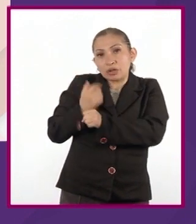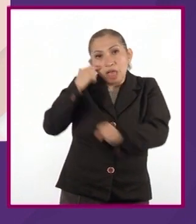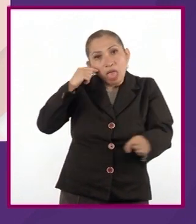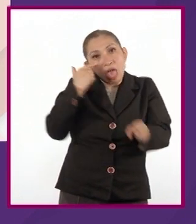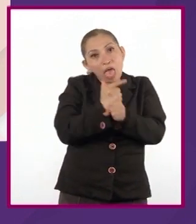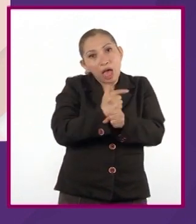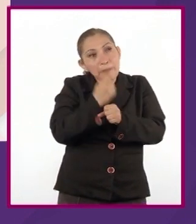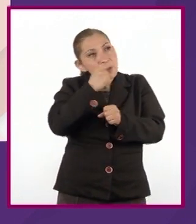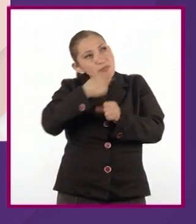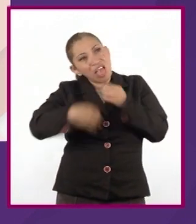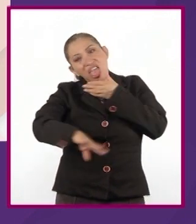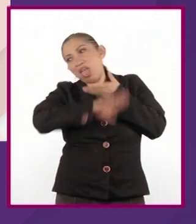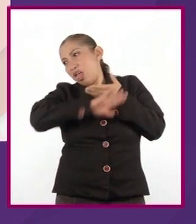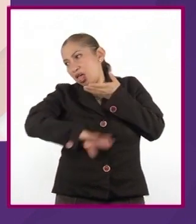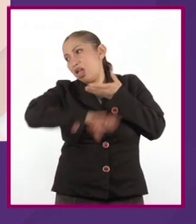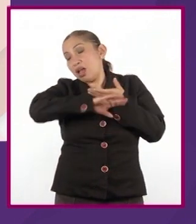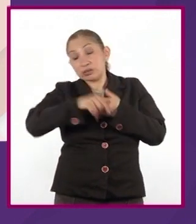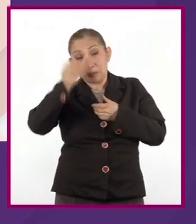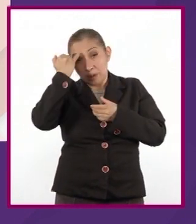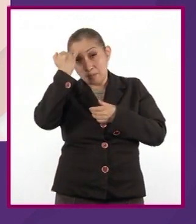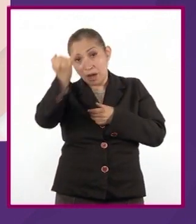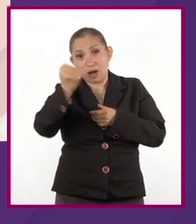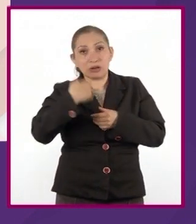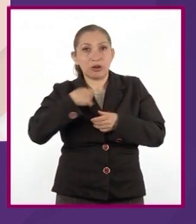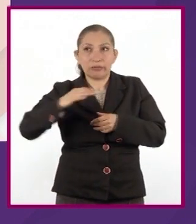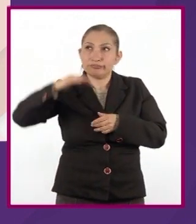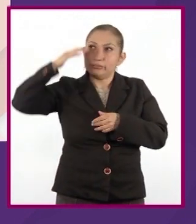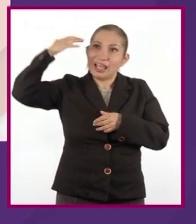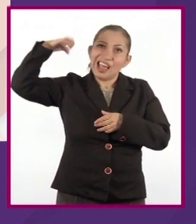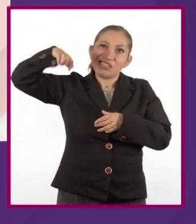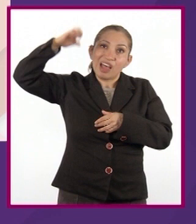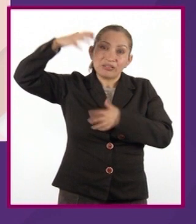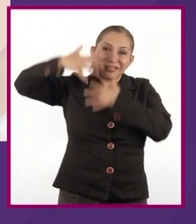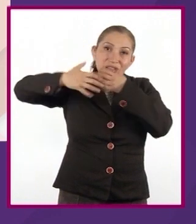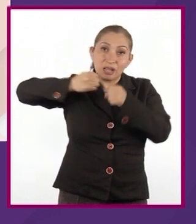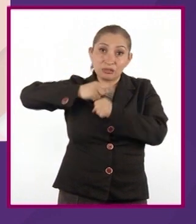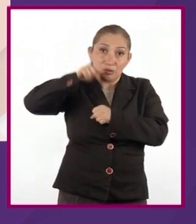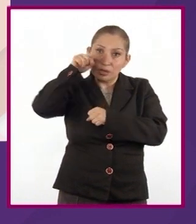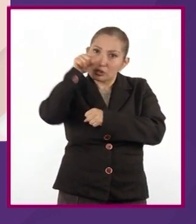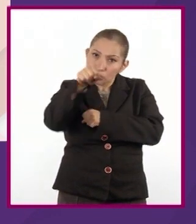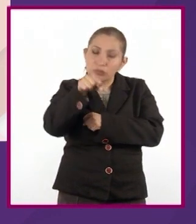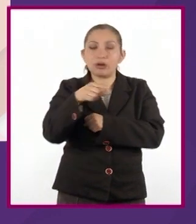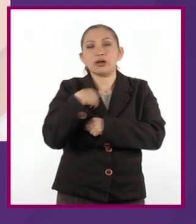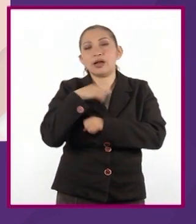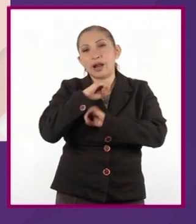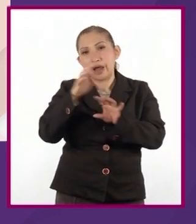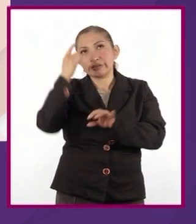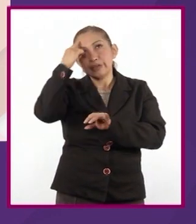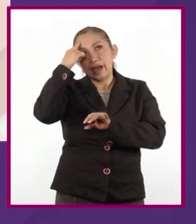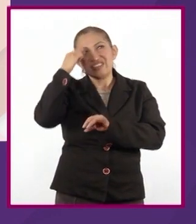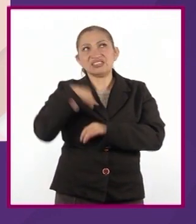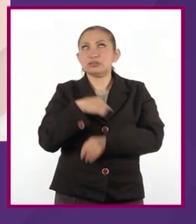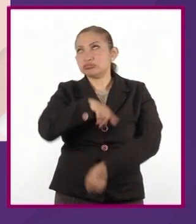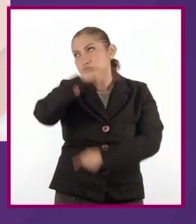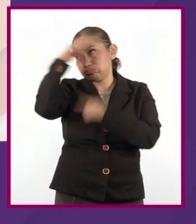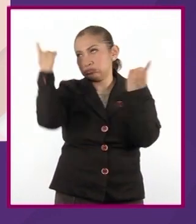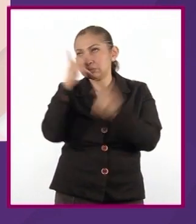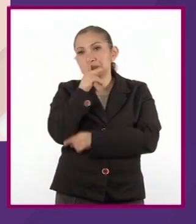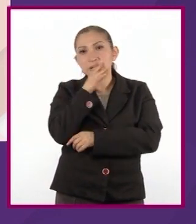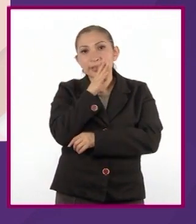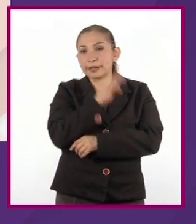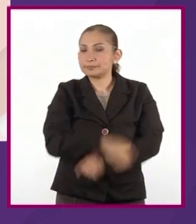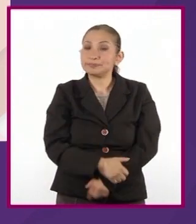cuenta de eso, me figuro que un gamberro de más de quince como tú lo tendrá ya requete sabido.